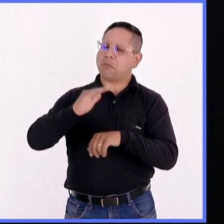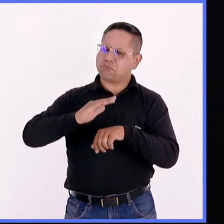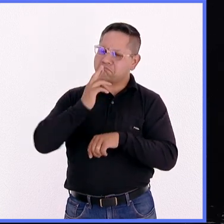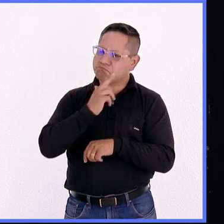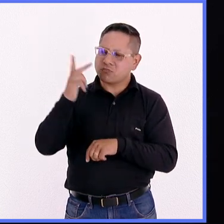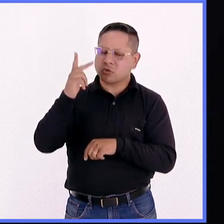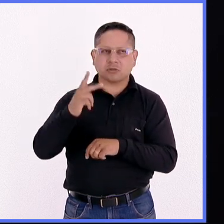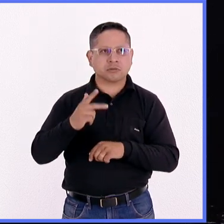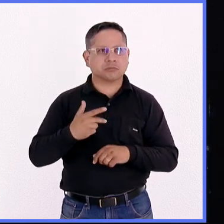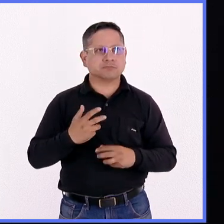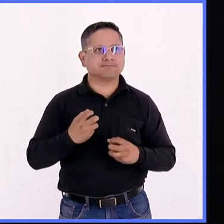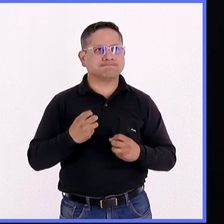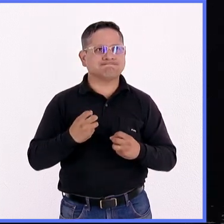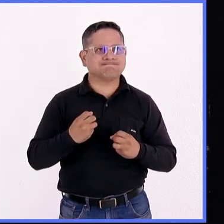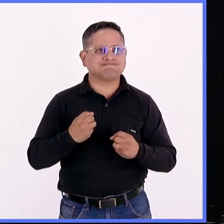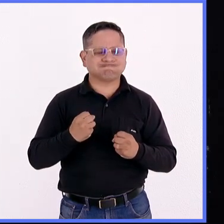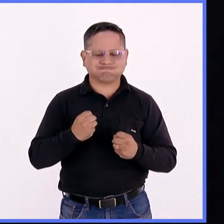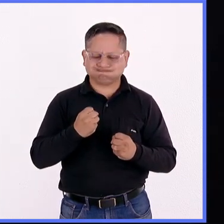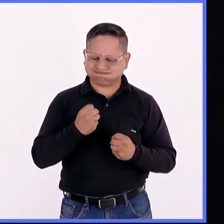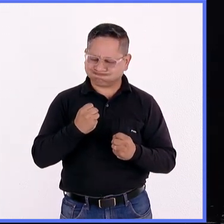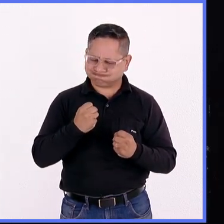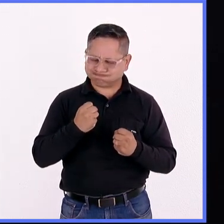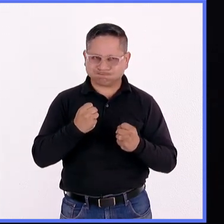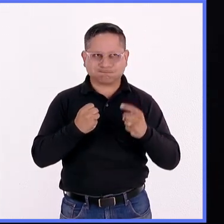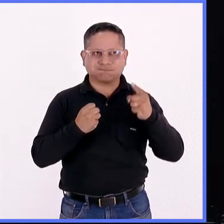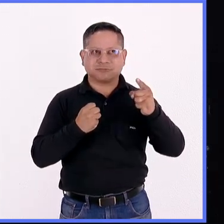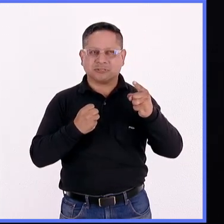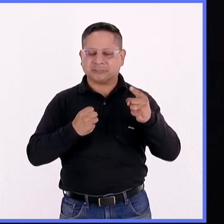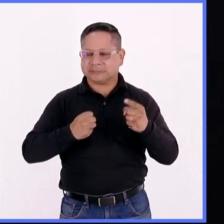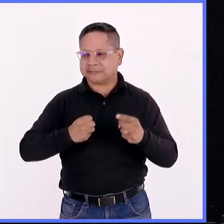No pude contestar frente a tanta generosidad.